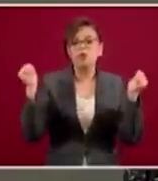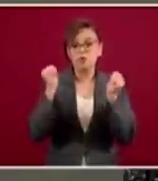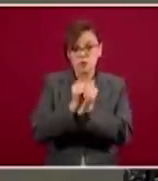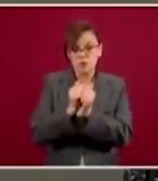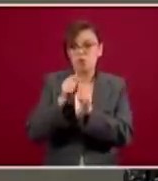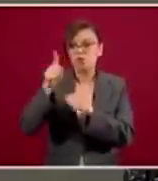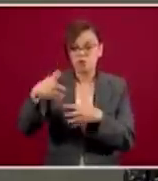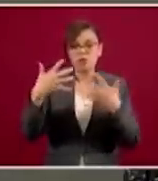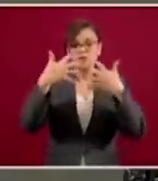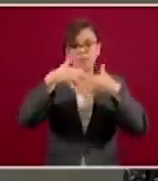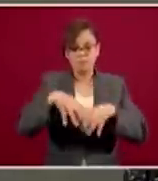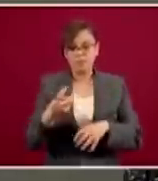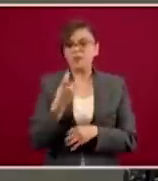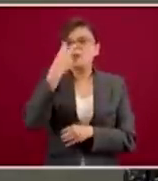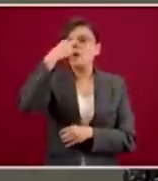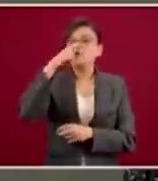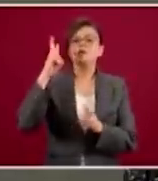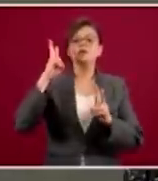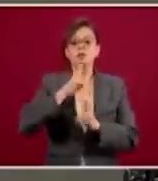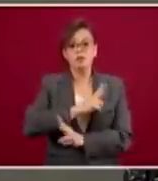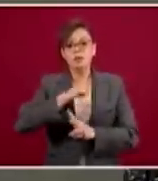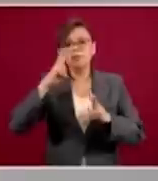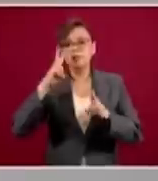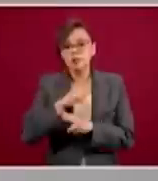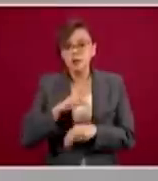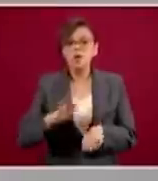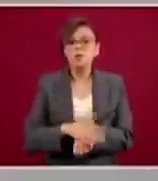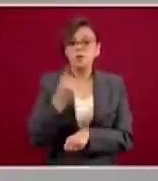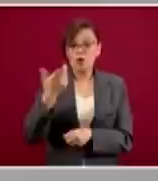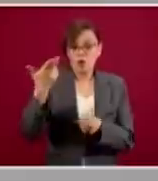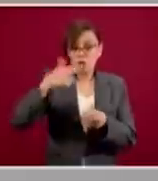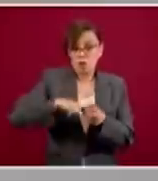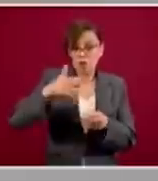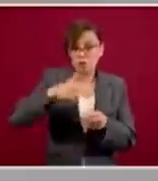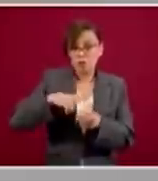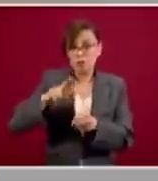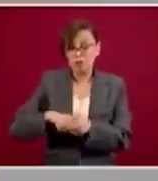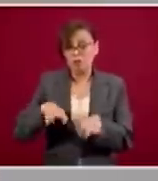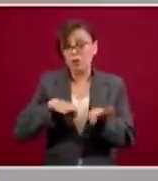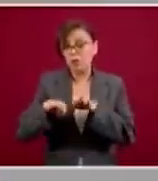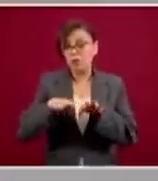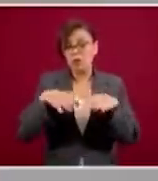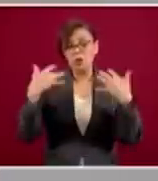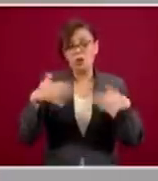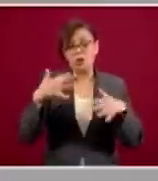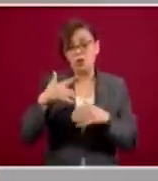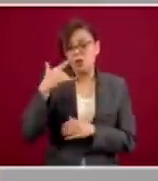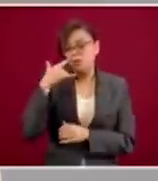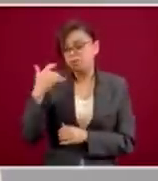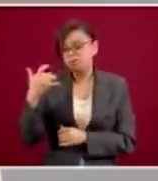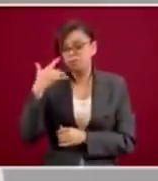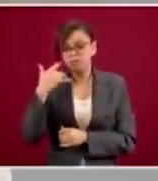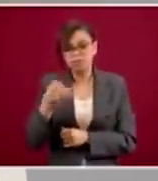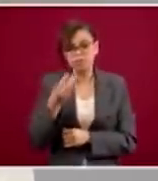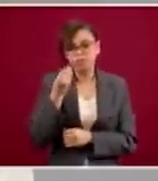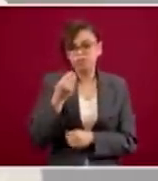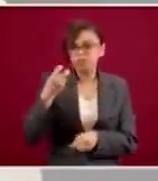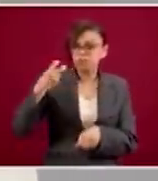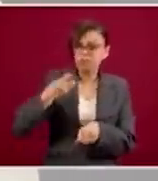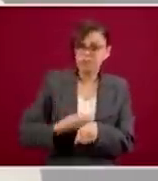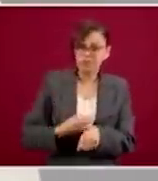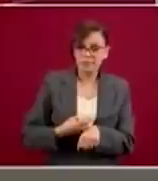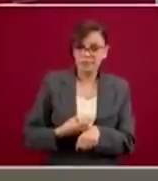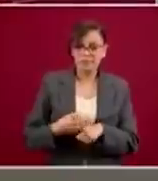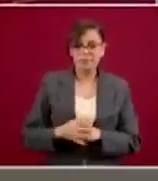porque los hospitales van a estar operando en condiciones extraordinarias. Desde detalles, por ejemplo, los